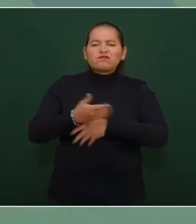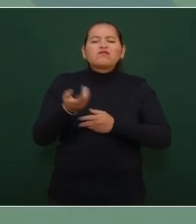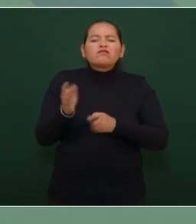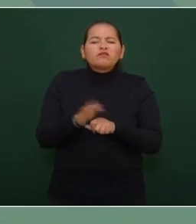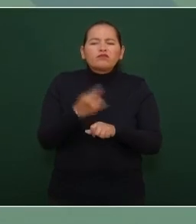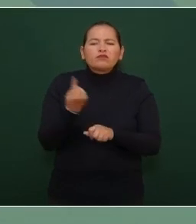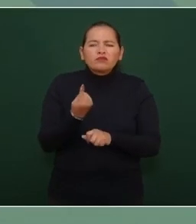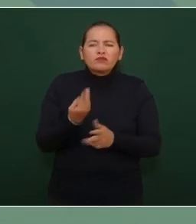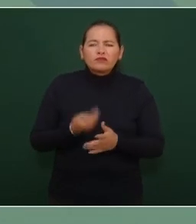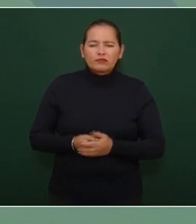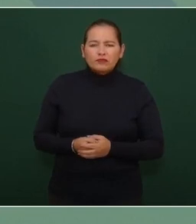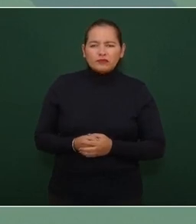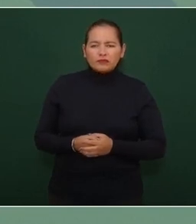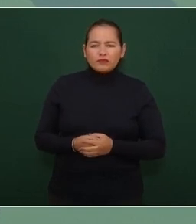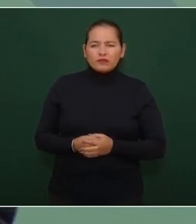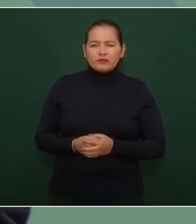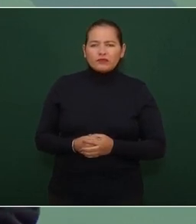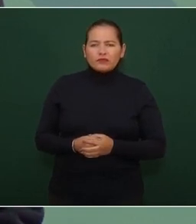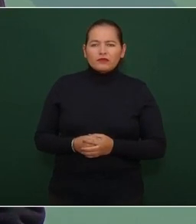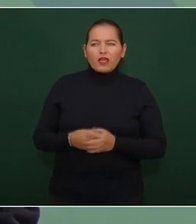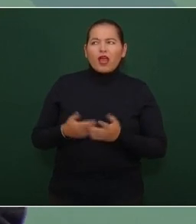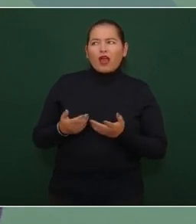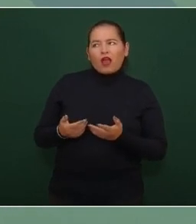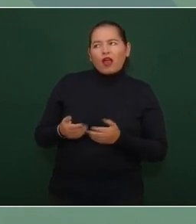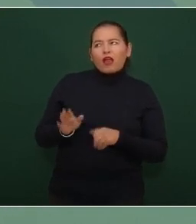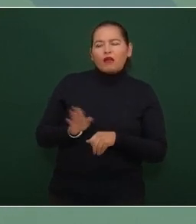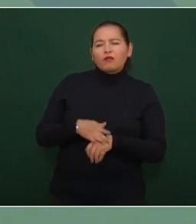porque López Obrador